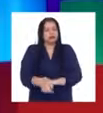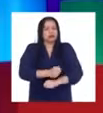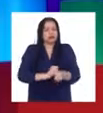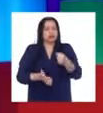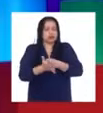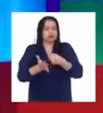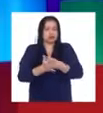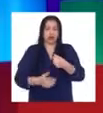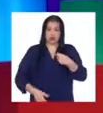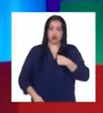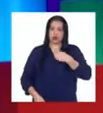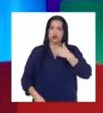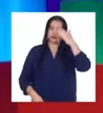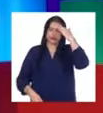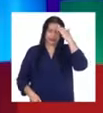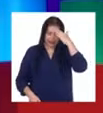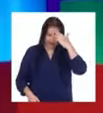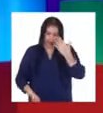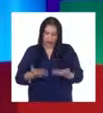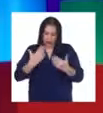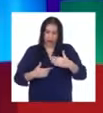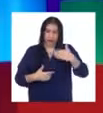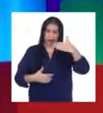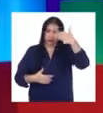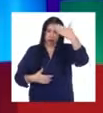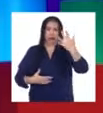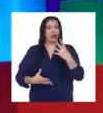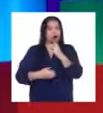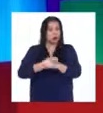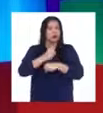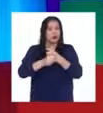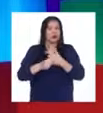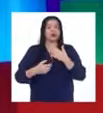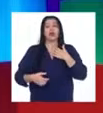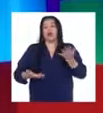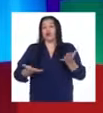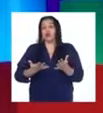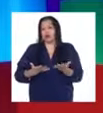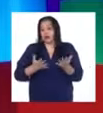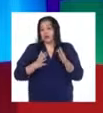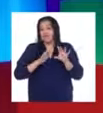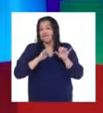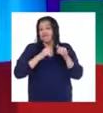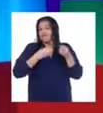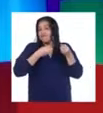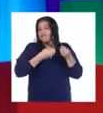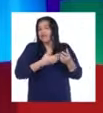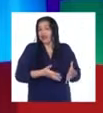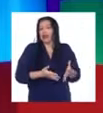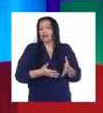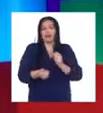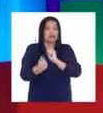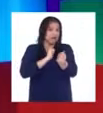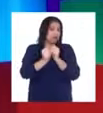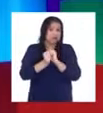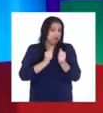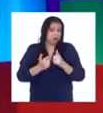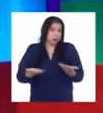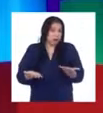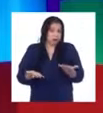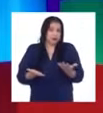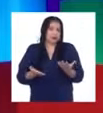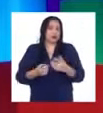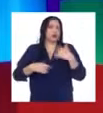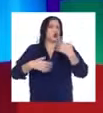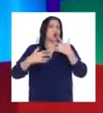soy consciente que de aquí a unos años voy a dejar de competir en